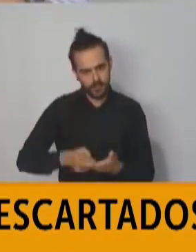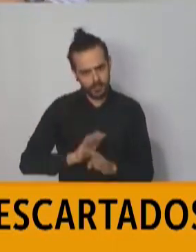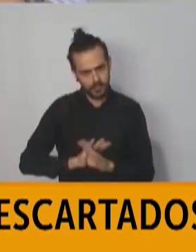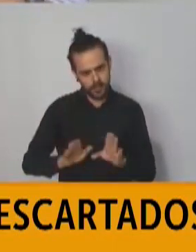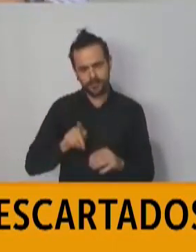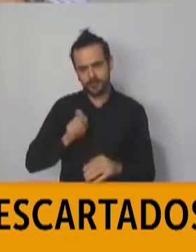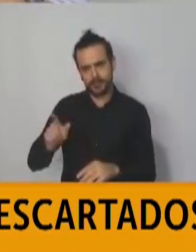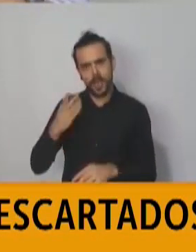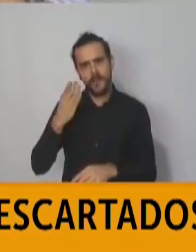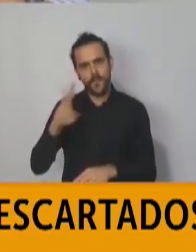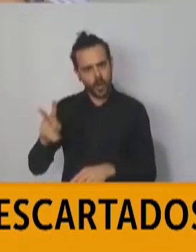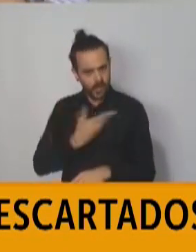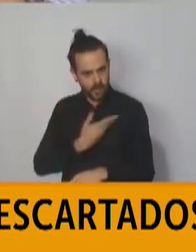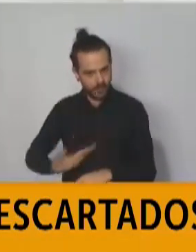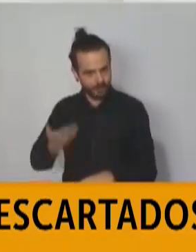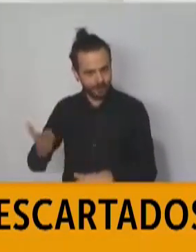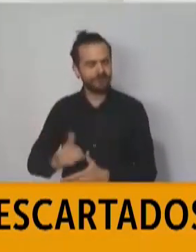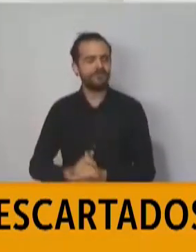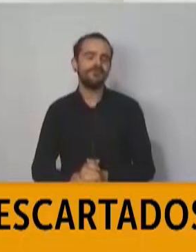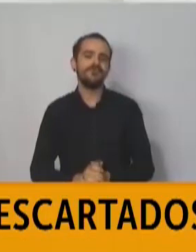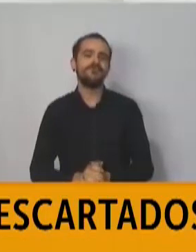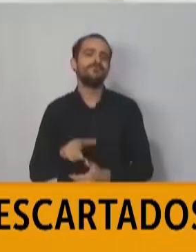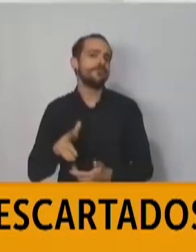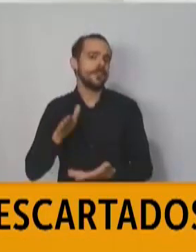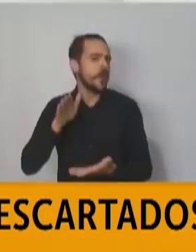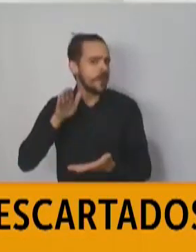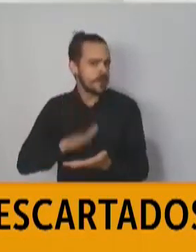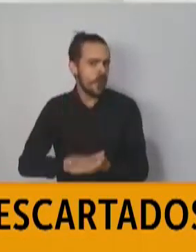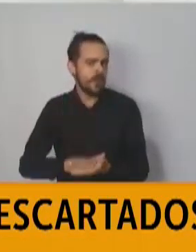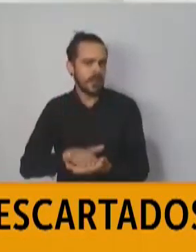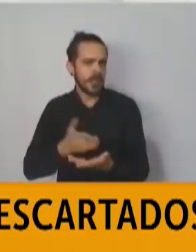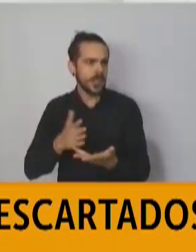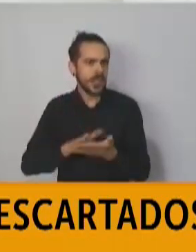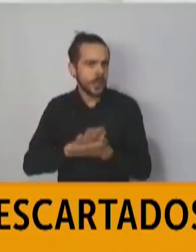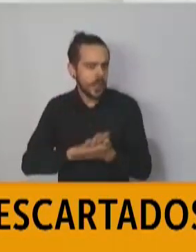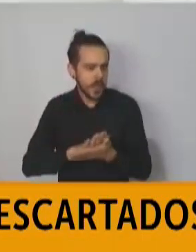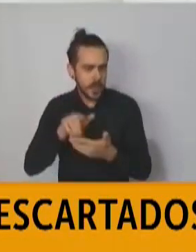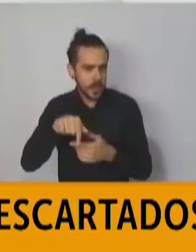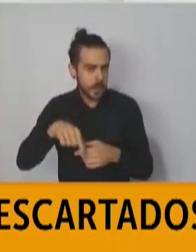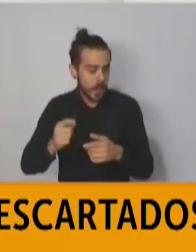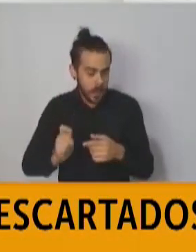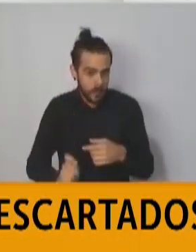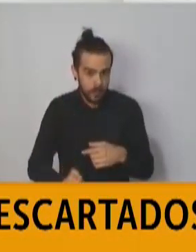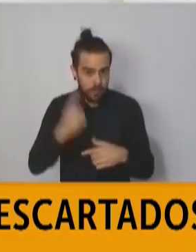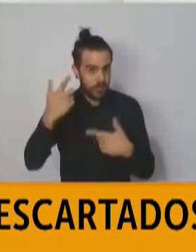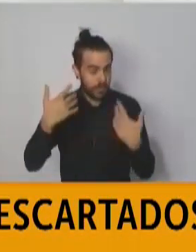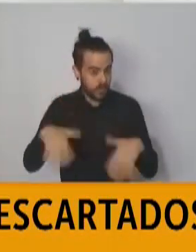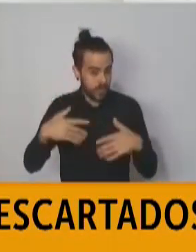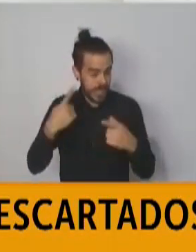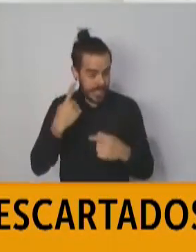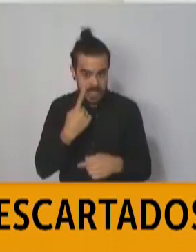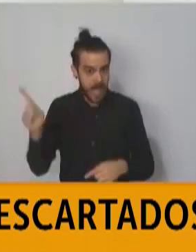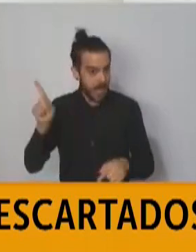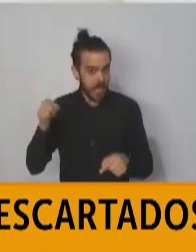Bordet de esta situación muy excepcional que estamos viviendo, nos ha instruido a trabajar de